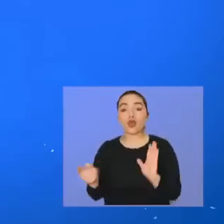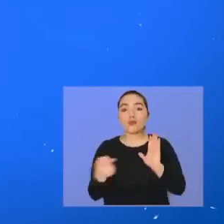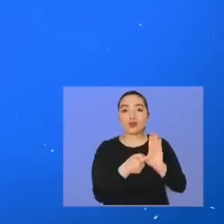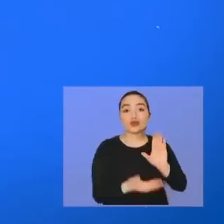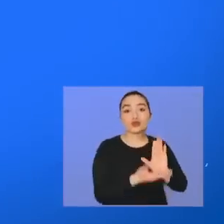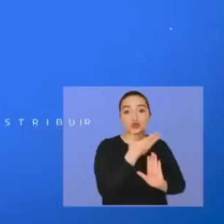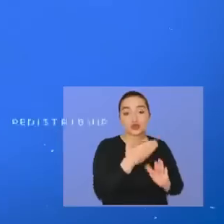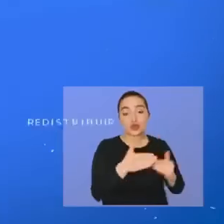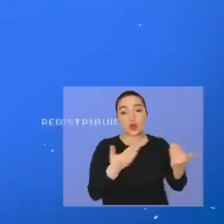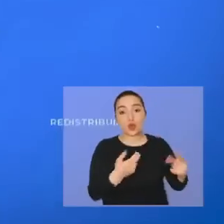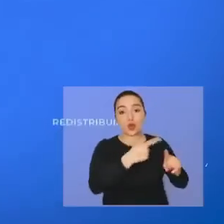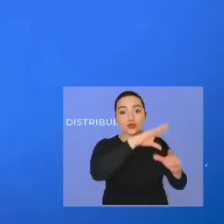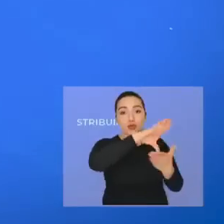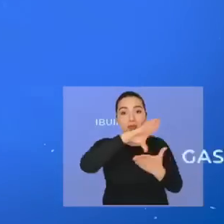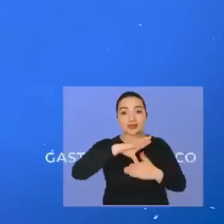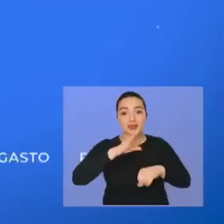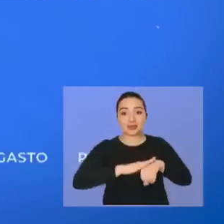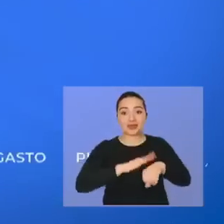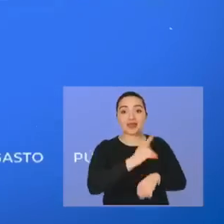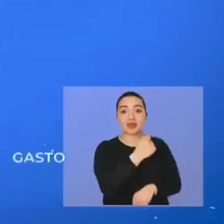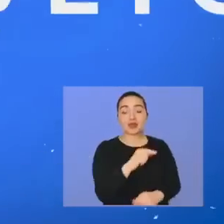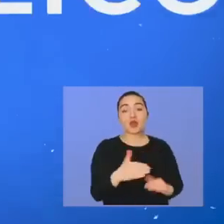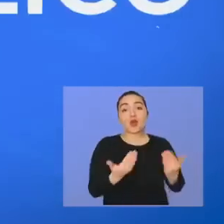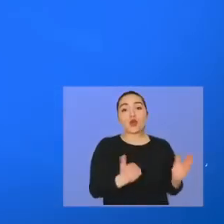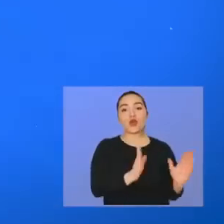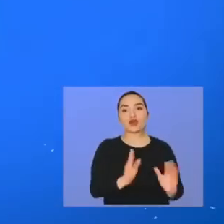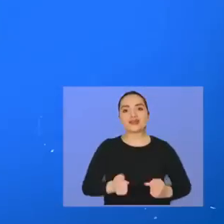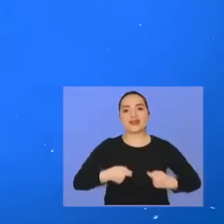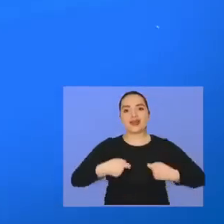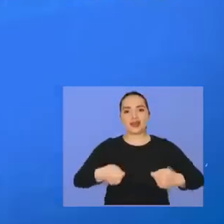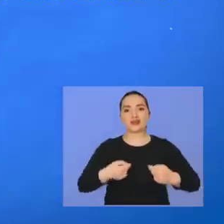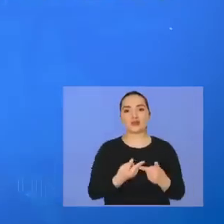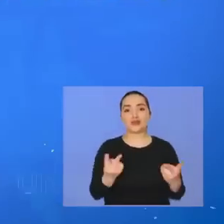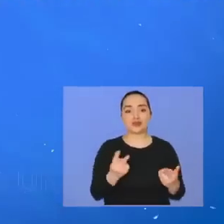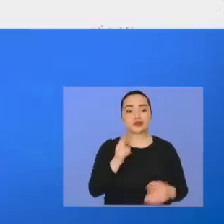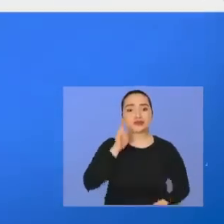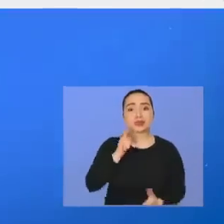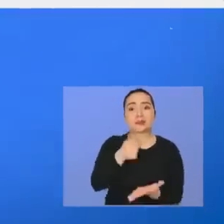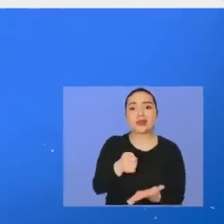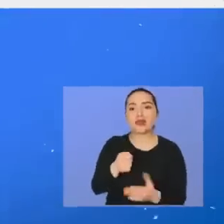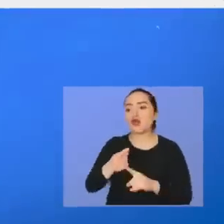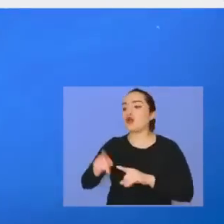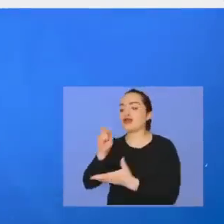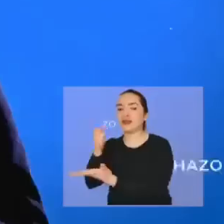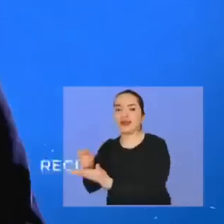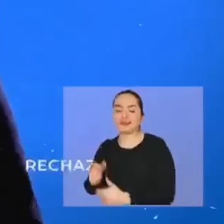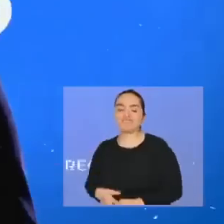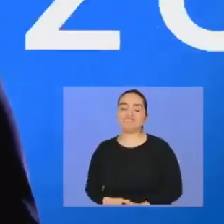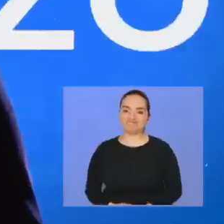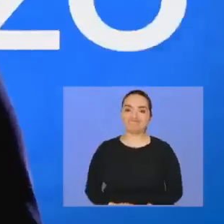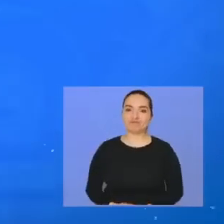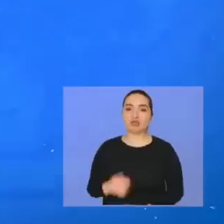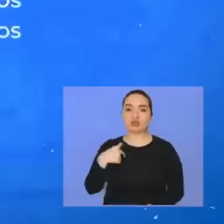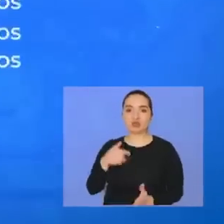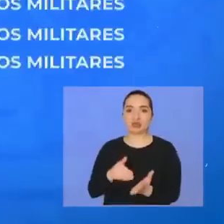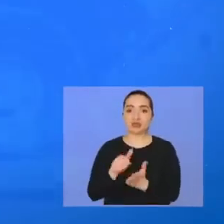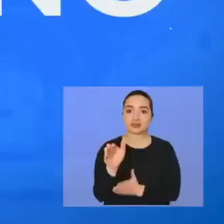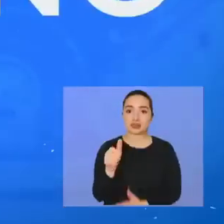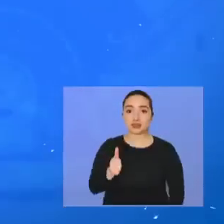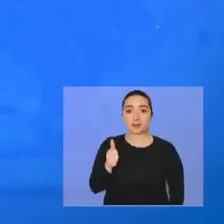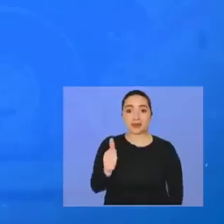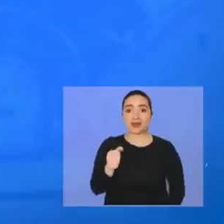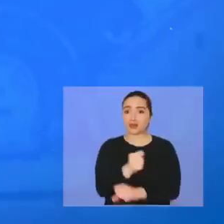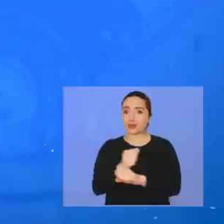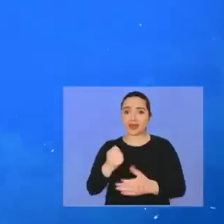Contraer deuda externa o redistribuir el gasto público. Vamos a desvestir un santo para cubrir otro. Rechazo. Porque nuestros